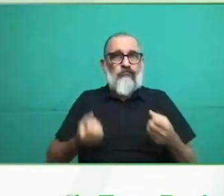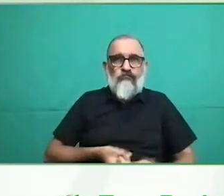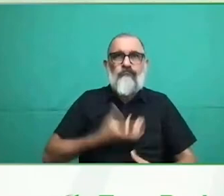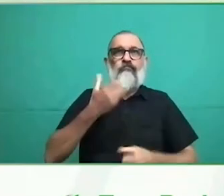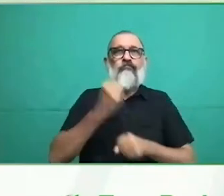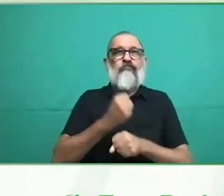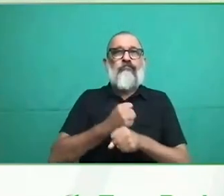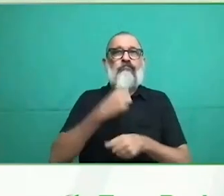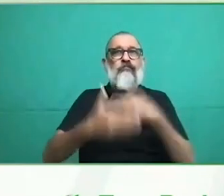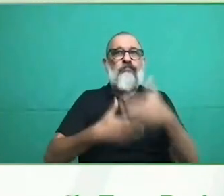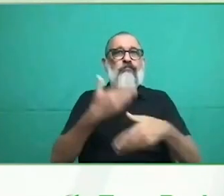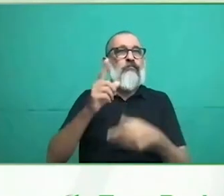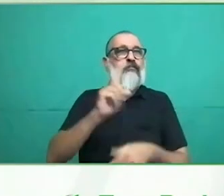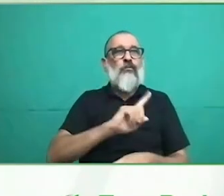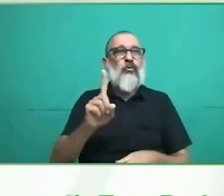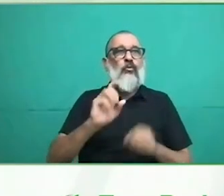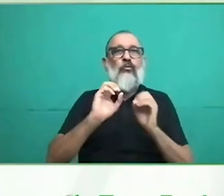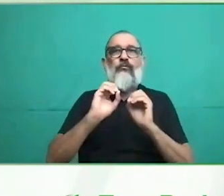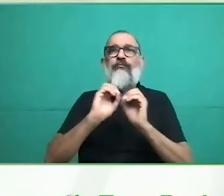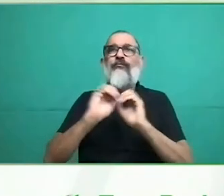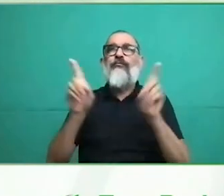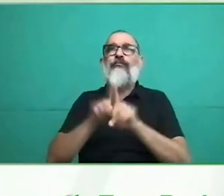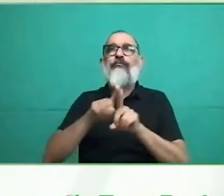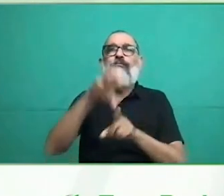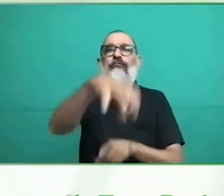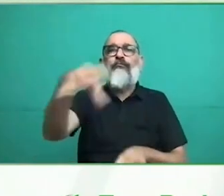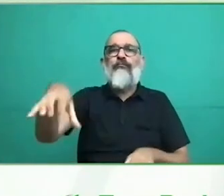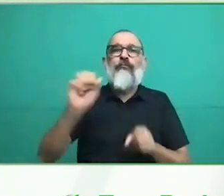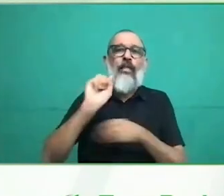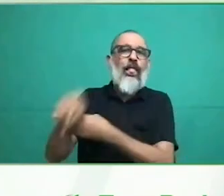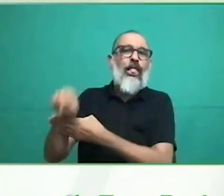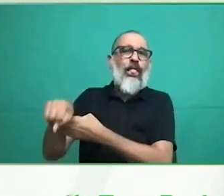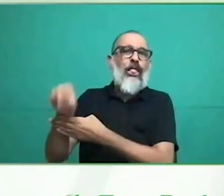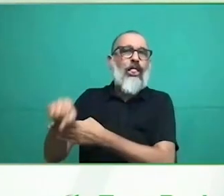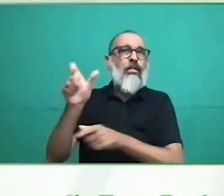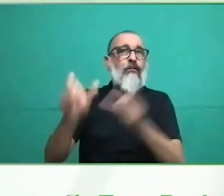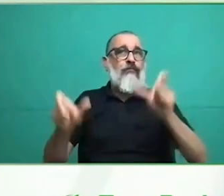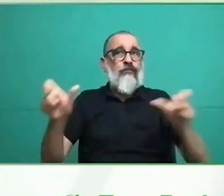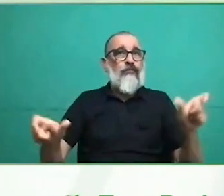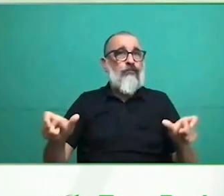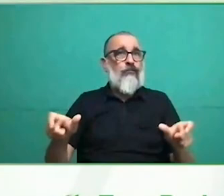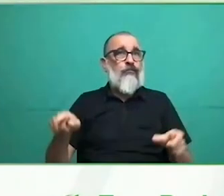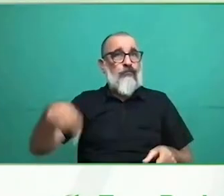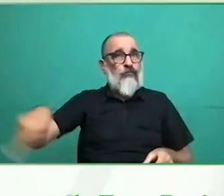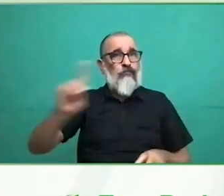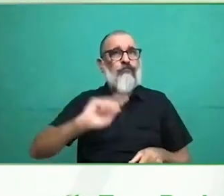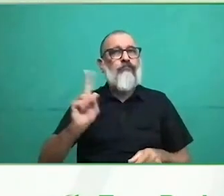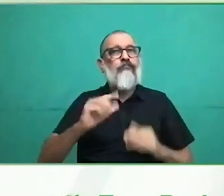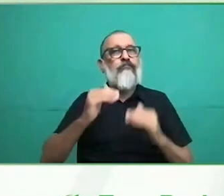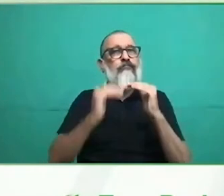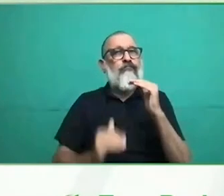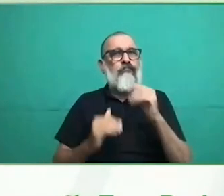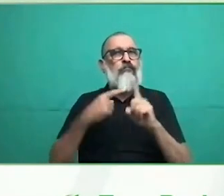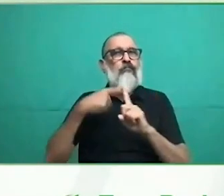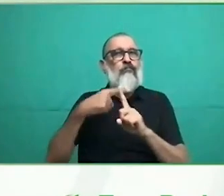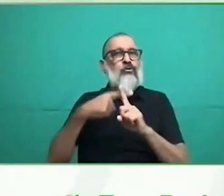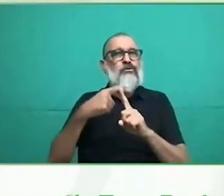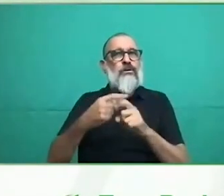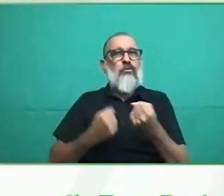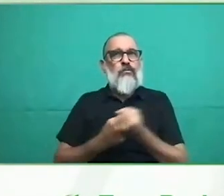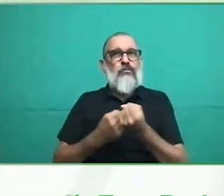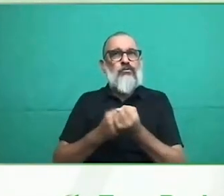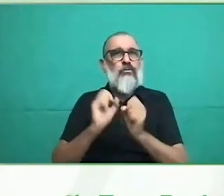social. Nuestro origen es esta combinación de un vínculo jurídico para ayudar a las personas en todos aquellos